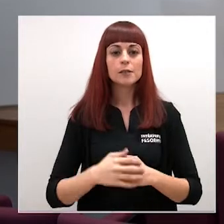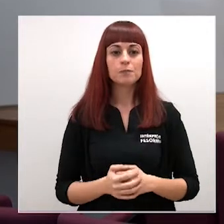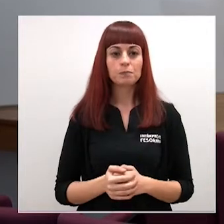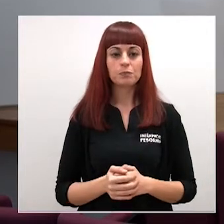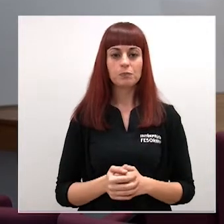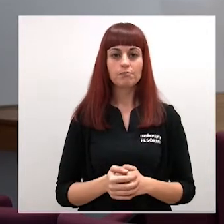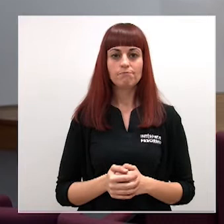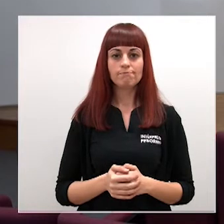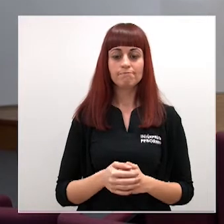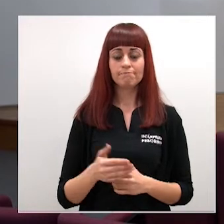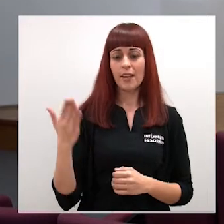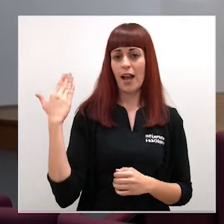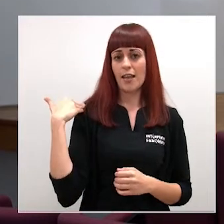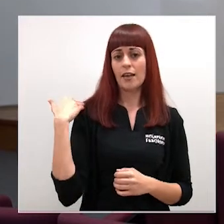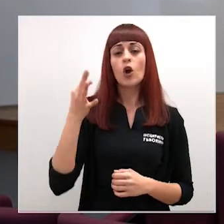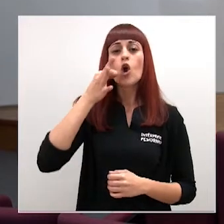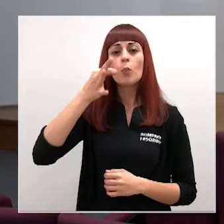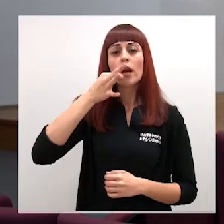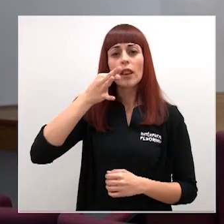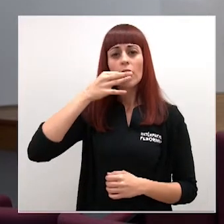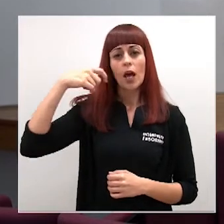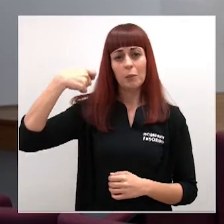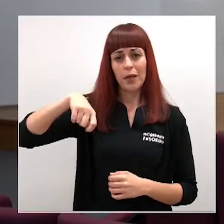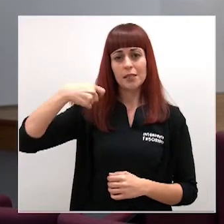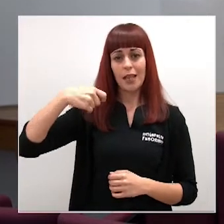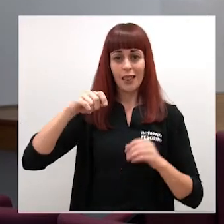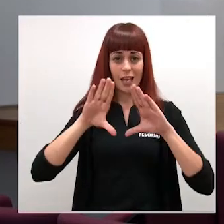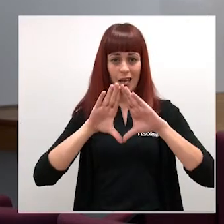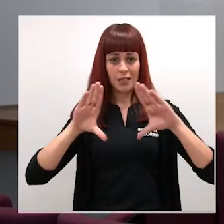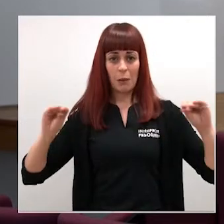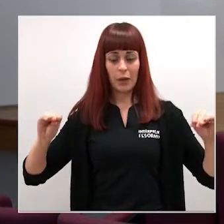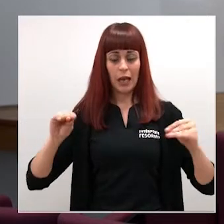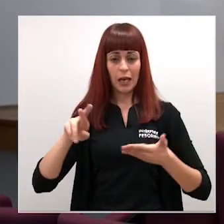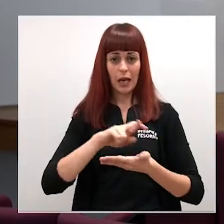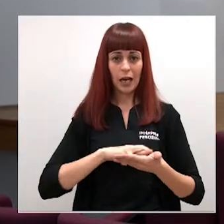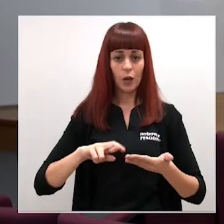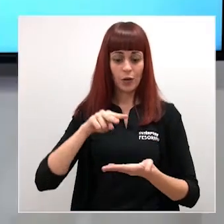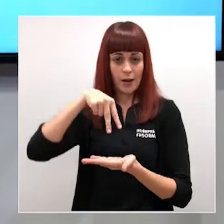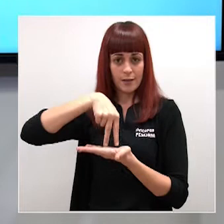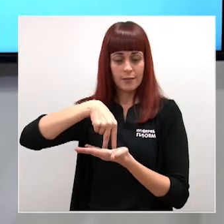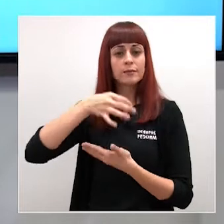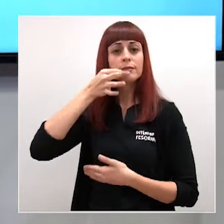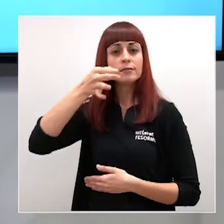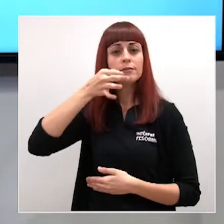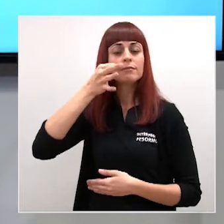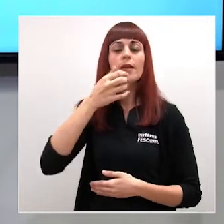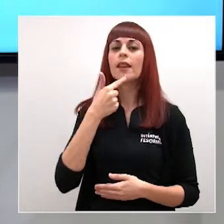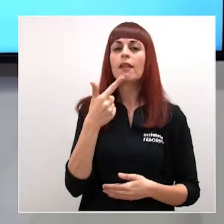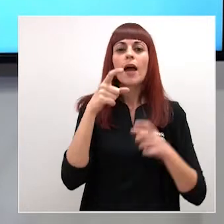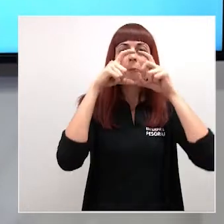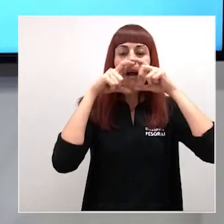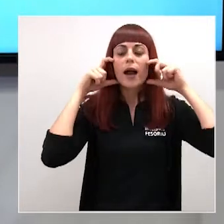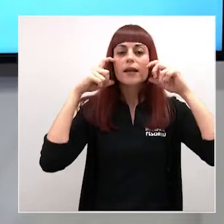comparecencia en el día de ayer de nuestro presidente ante la Asamblea Regional se concretaba cómo se hará la distribución de